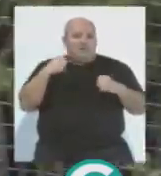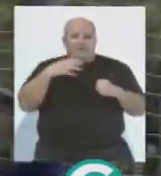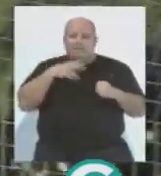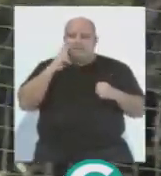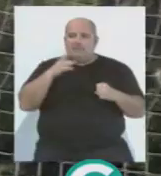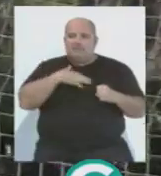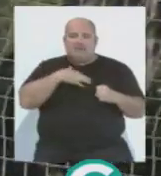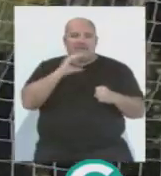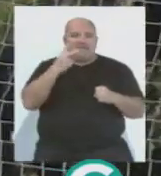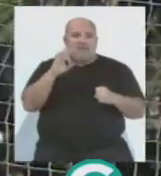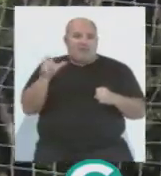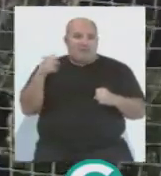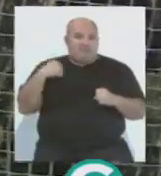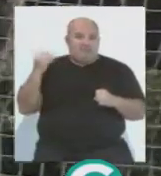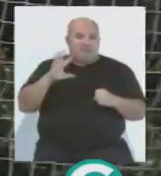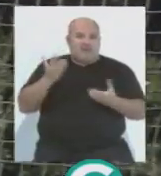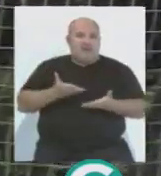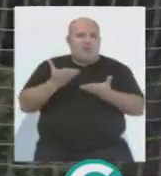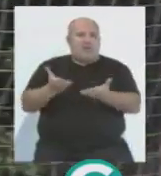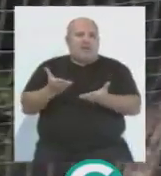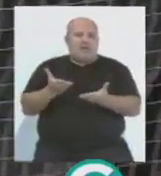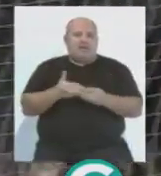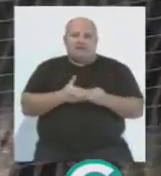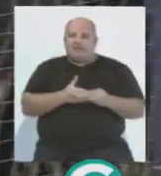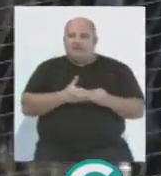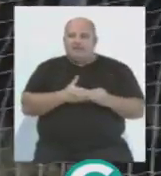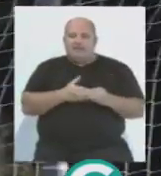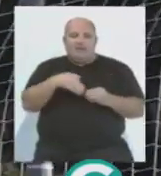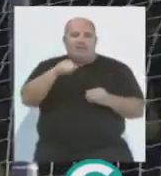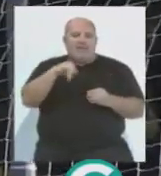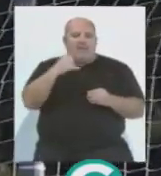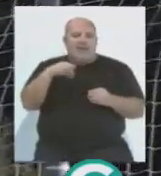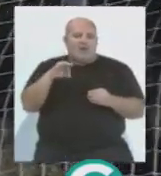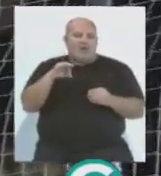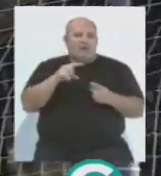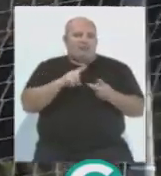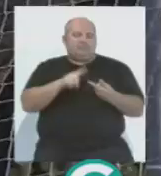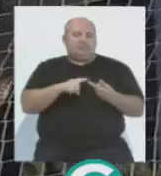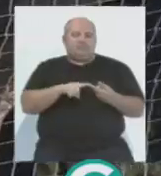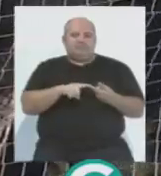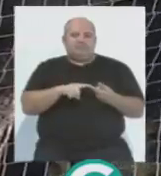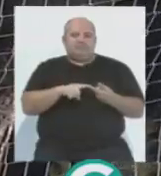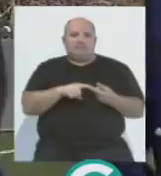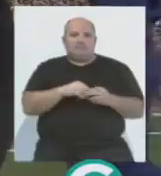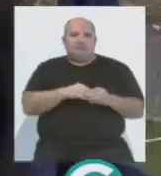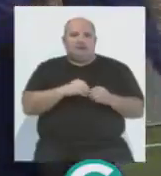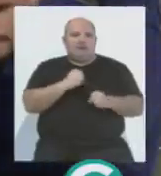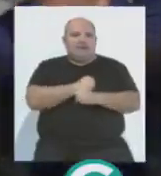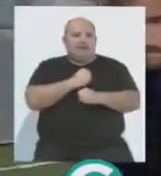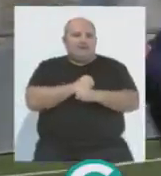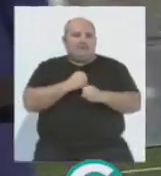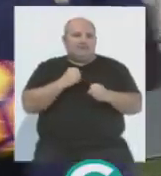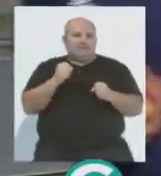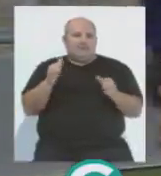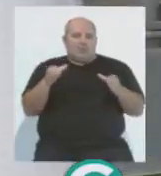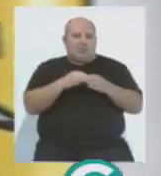propio Servando Sánchez ayudando a Javier Manzano y a los que trabajan al